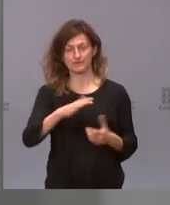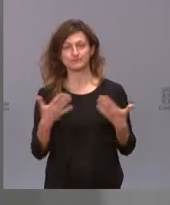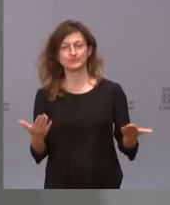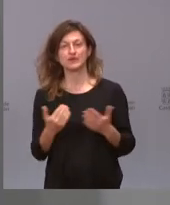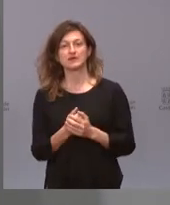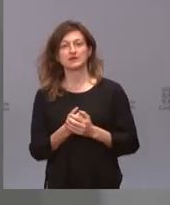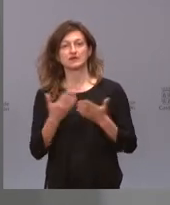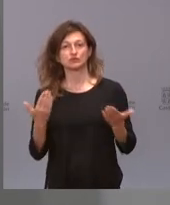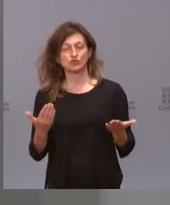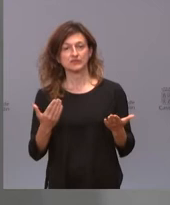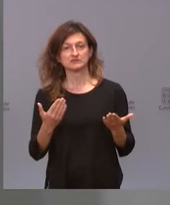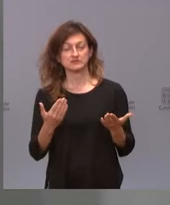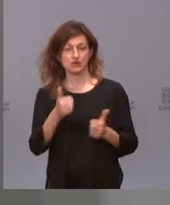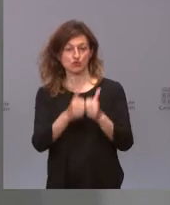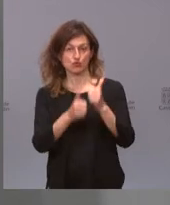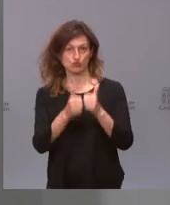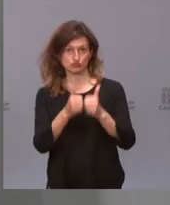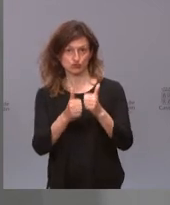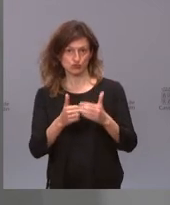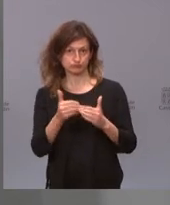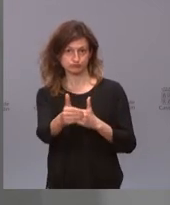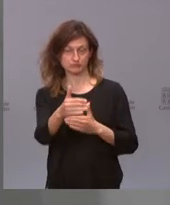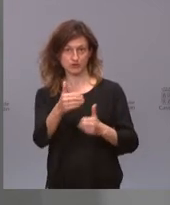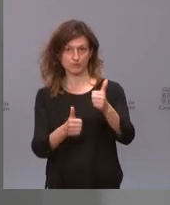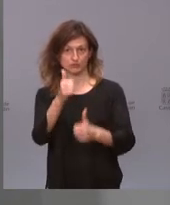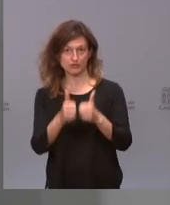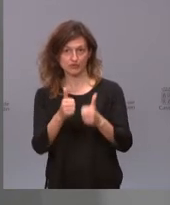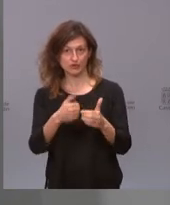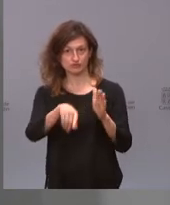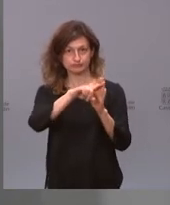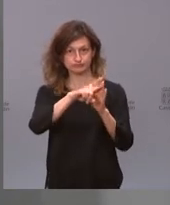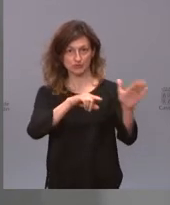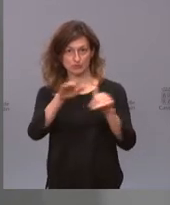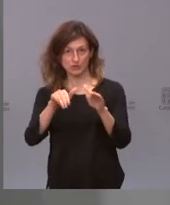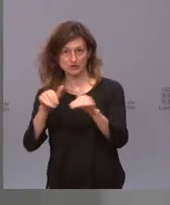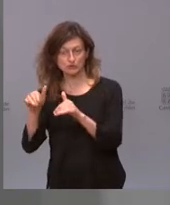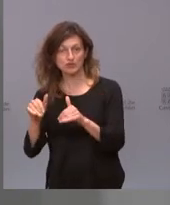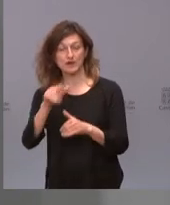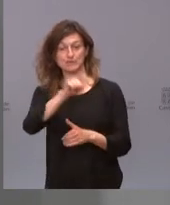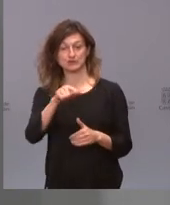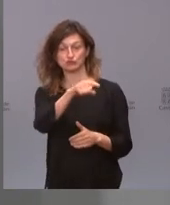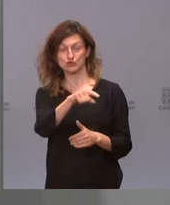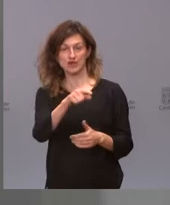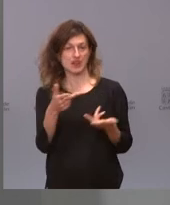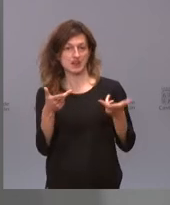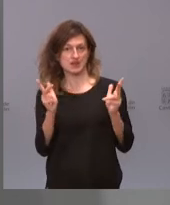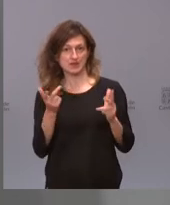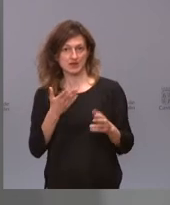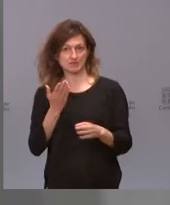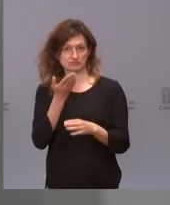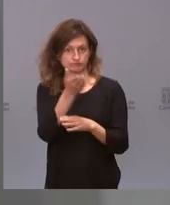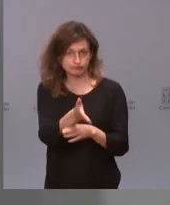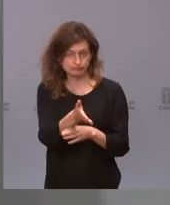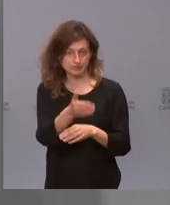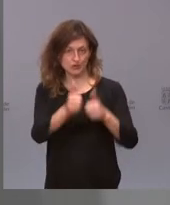se saca el concurso oposición y en el concurso oposición todo el mundo de manera libre se presenta al